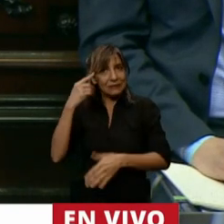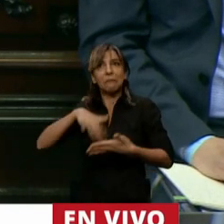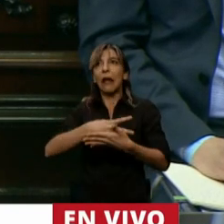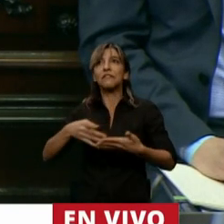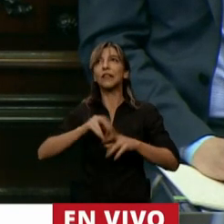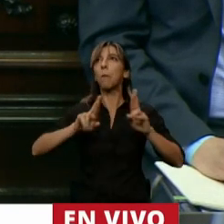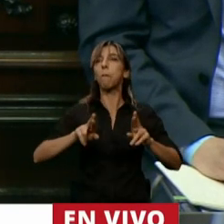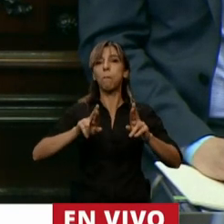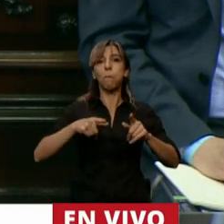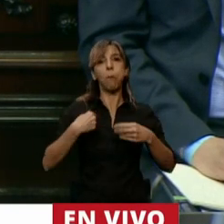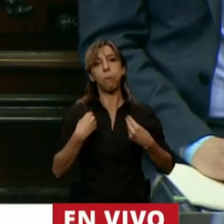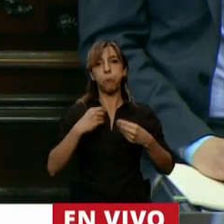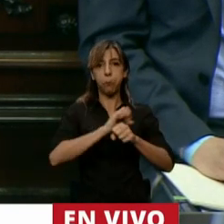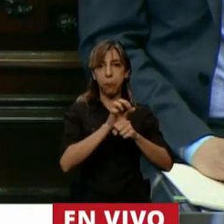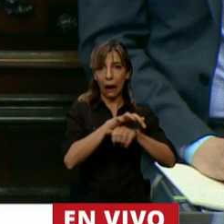pero como peronistas